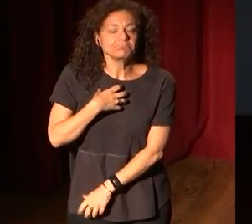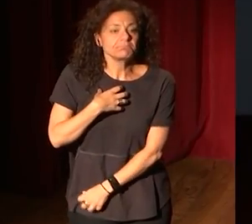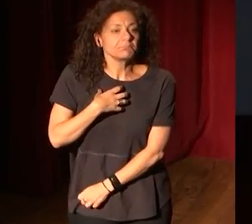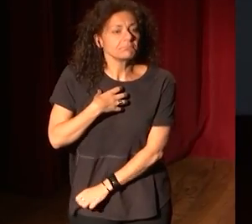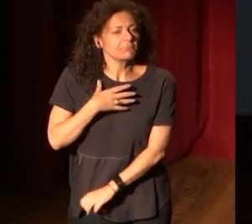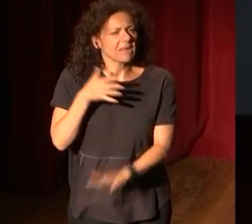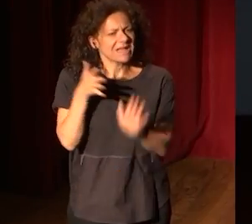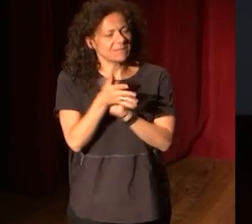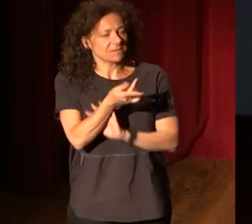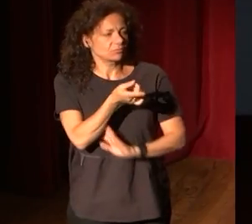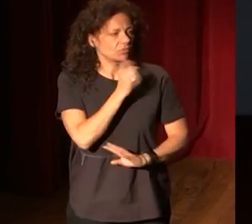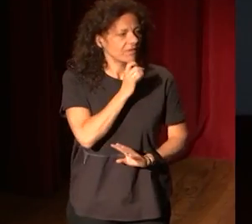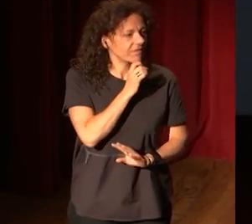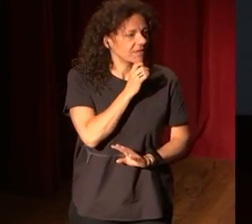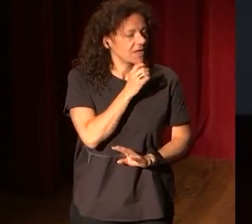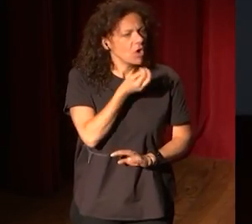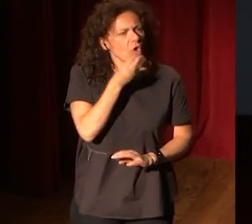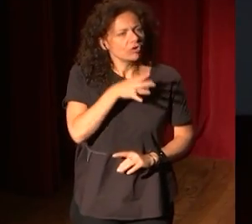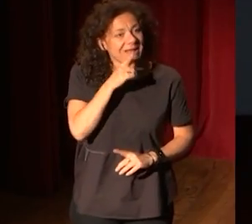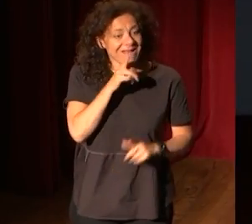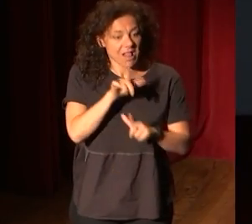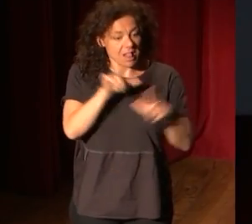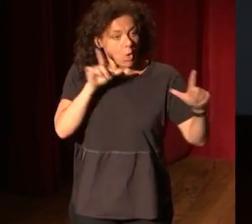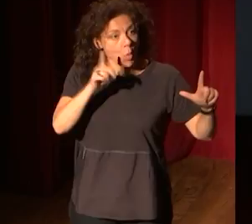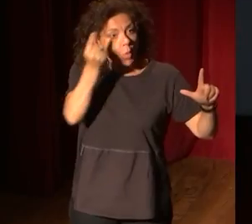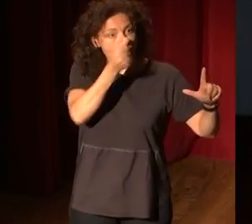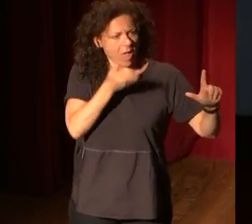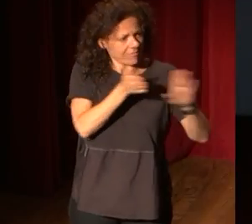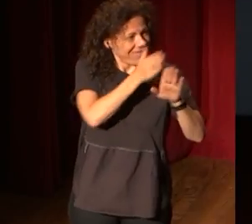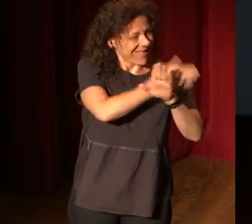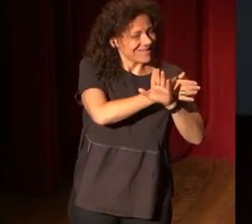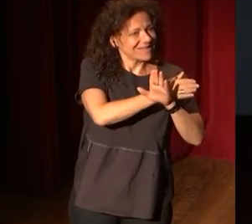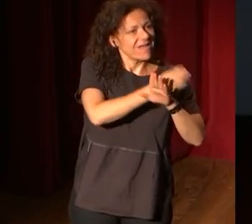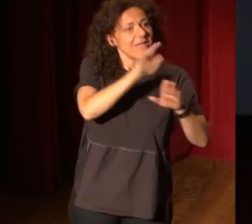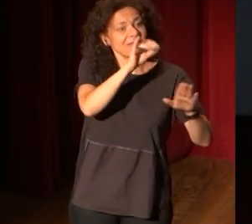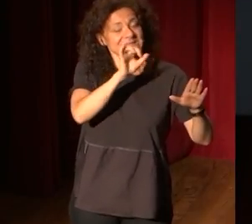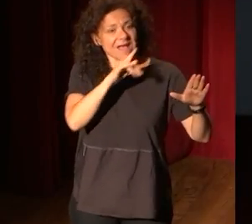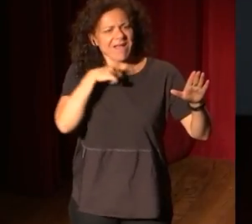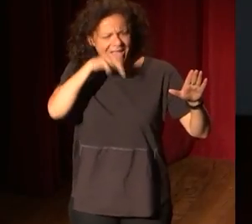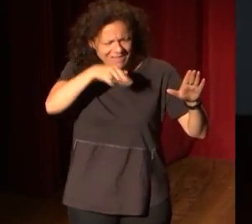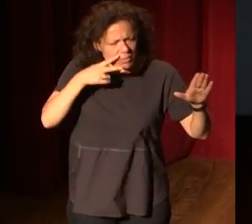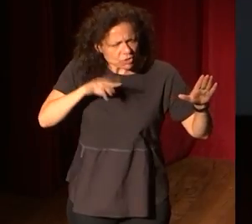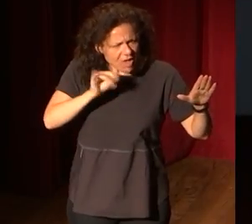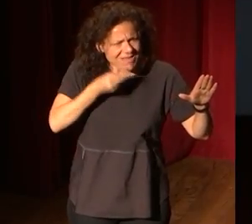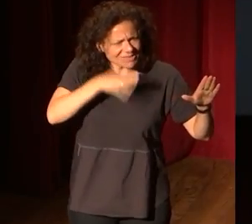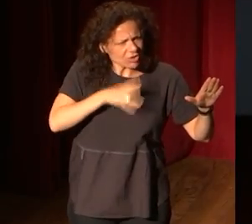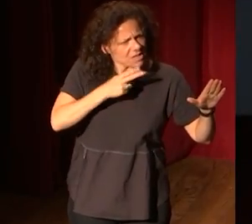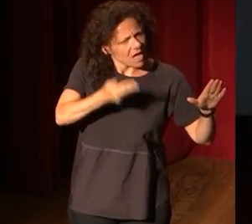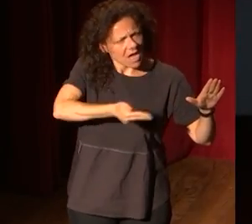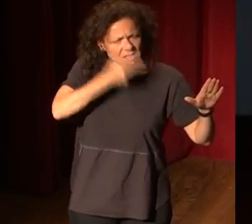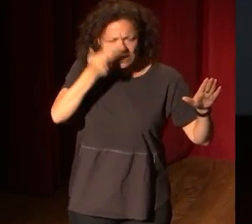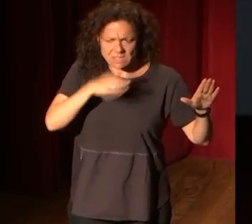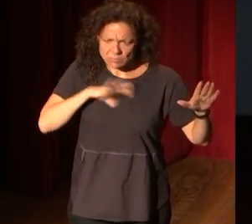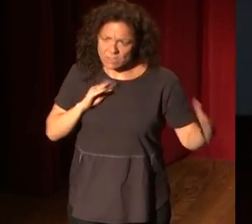Es muy complicado contar una historia de Abraham e Isaac, pero se puede contar historias. Los museos tienen historias interesantes que pueden llegar a nuevos públicos y a